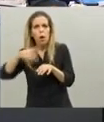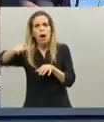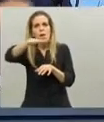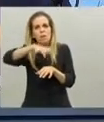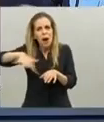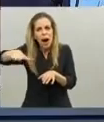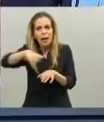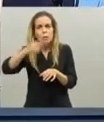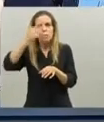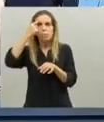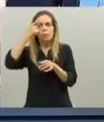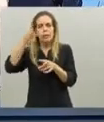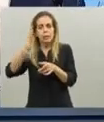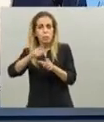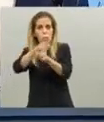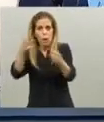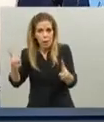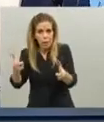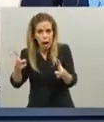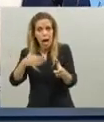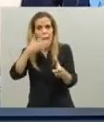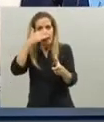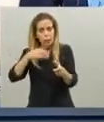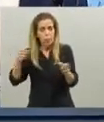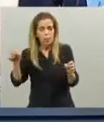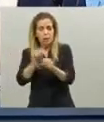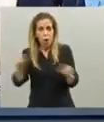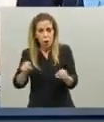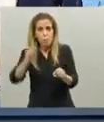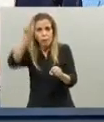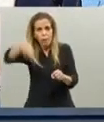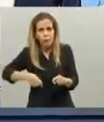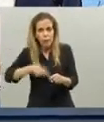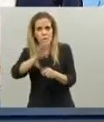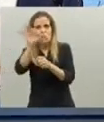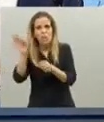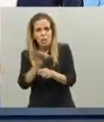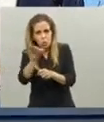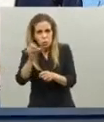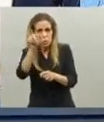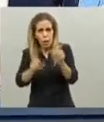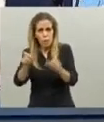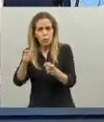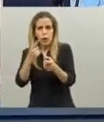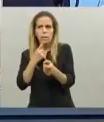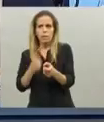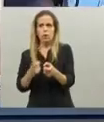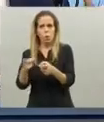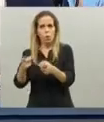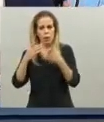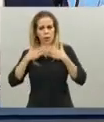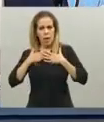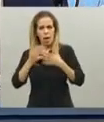lugares donde no encontramos a los pocos días apareció porque se contagia muy rápidamente porque se manifiesta de una manera